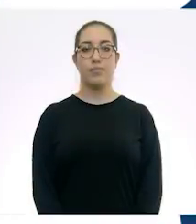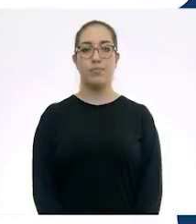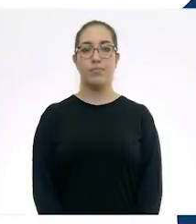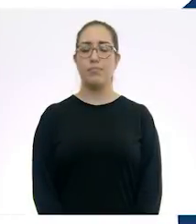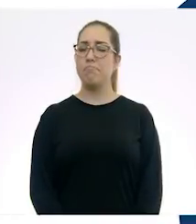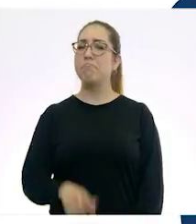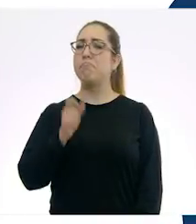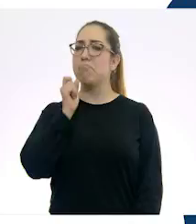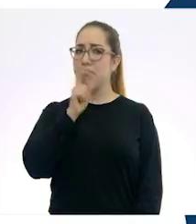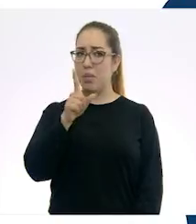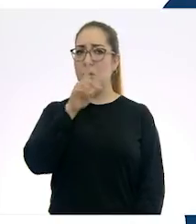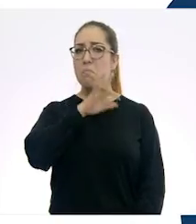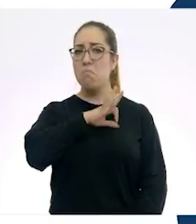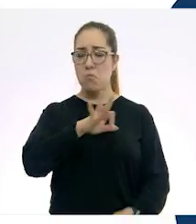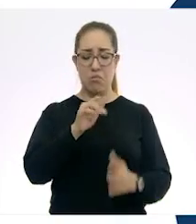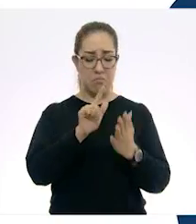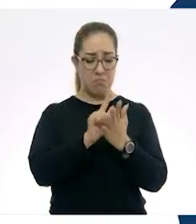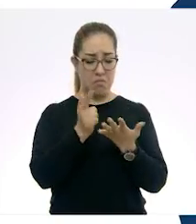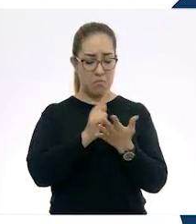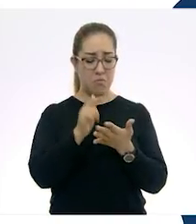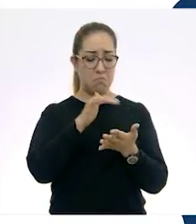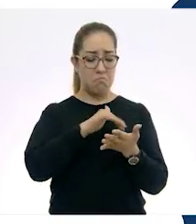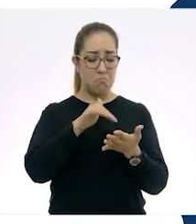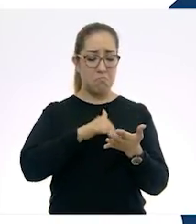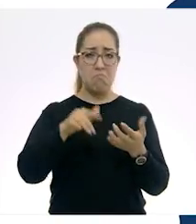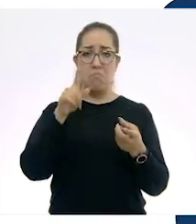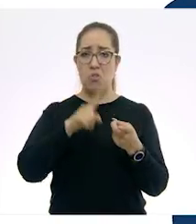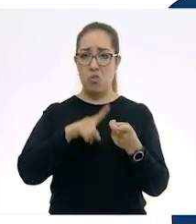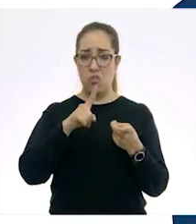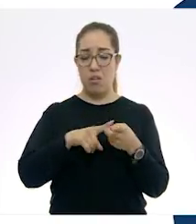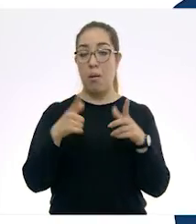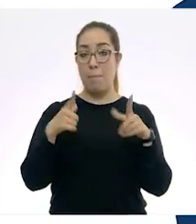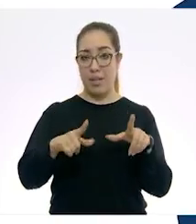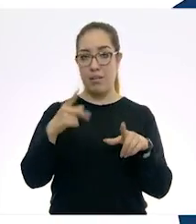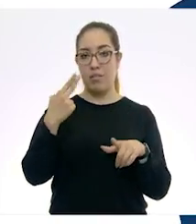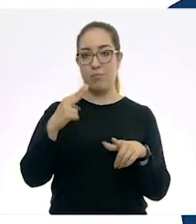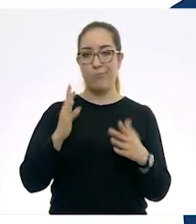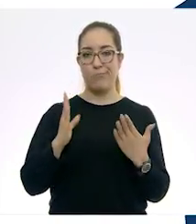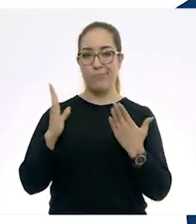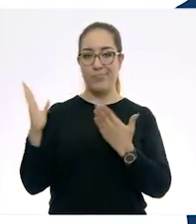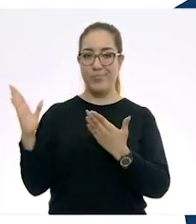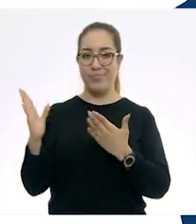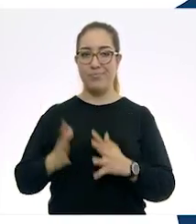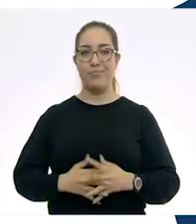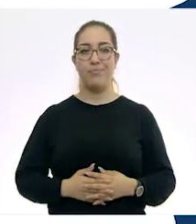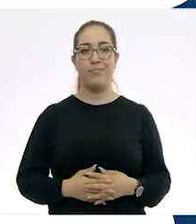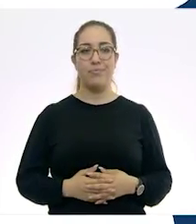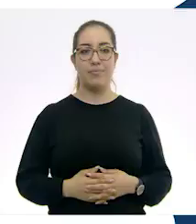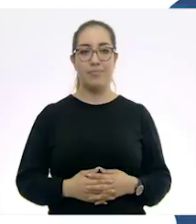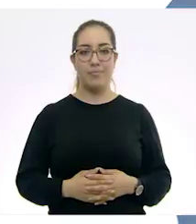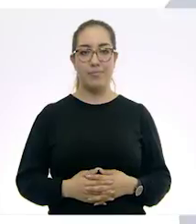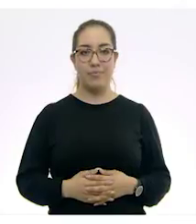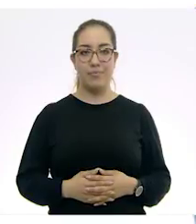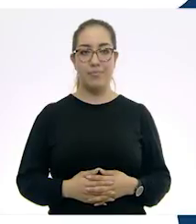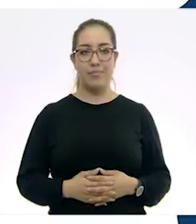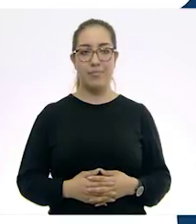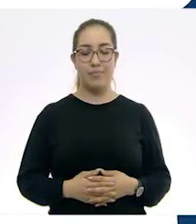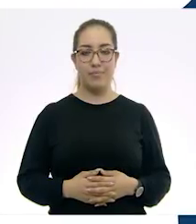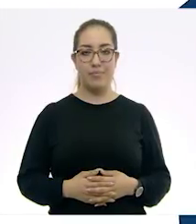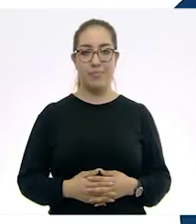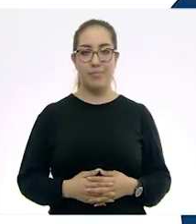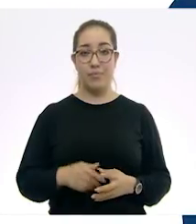También puedes encontrar los libros de texto en la página conaliteg.cep.gov.mx.